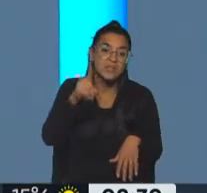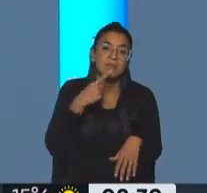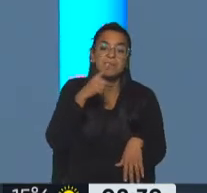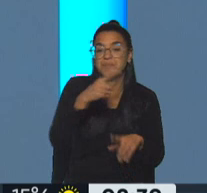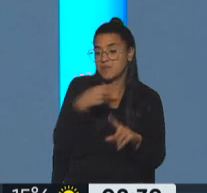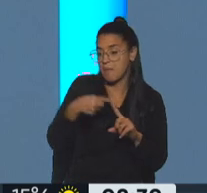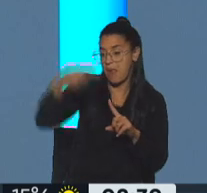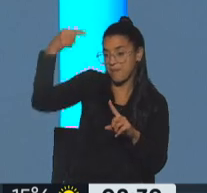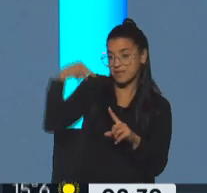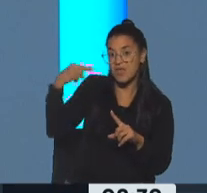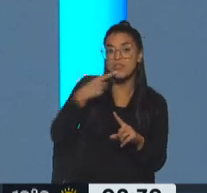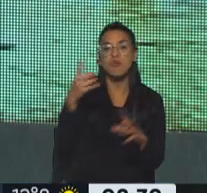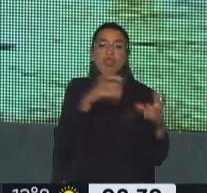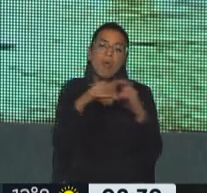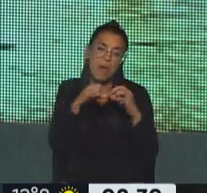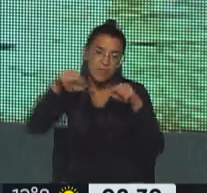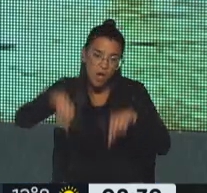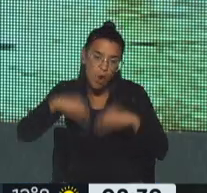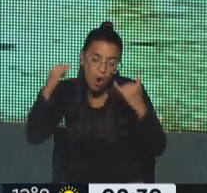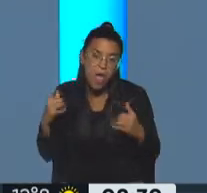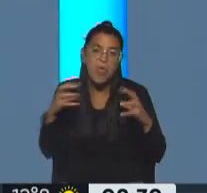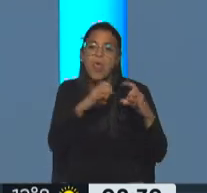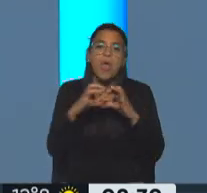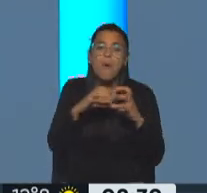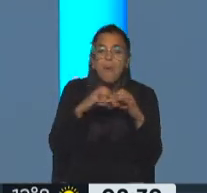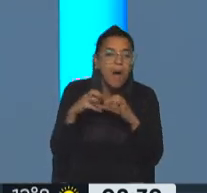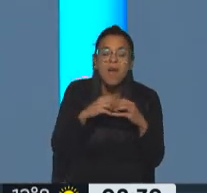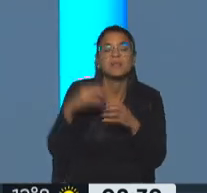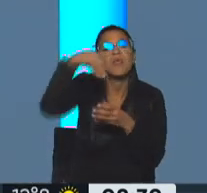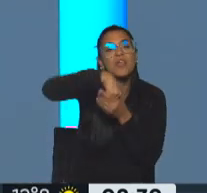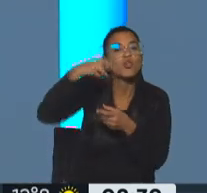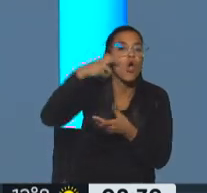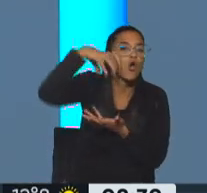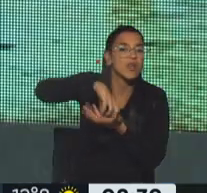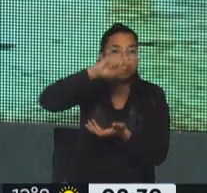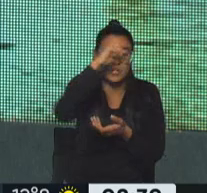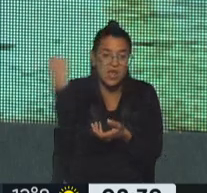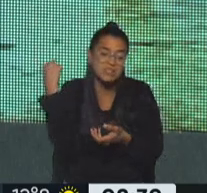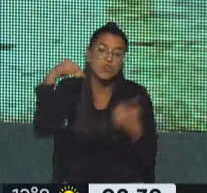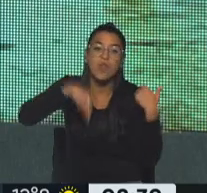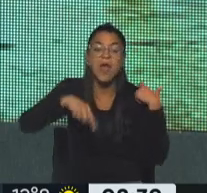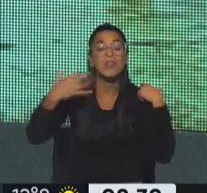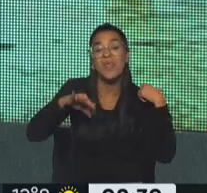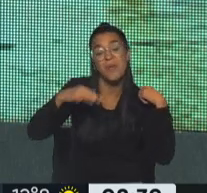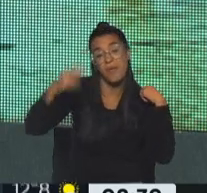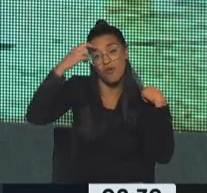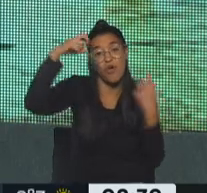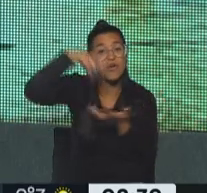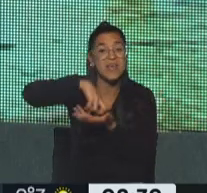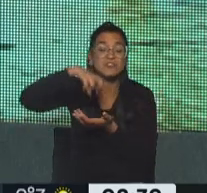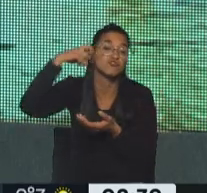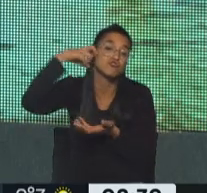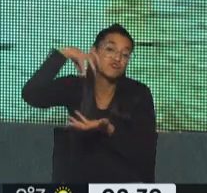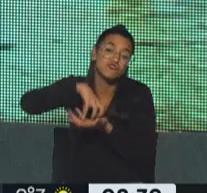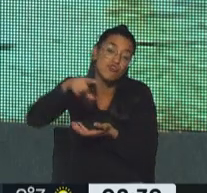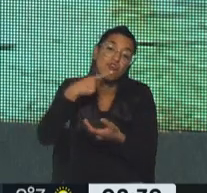la semana pasada, bueno, es un debate que se está dando, es un debate que tiene que darse en el Congreso Nacional. Claro, es un debate que se tiene que dar en el Congreso Nacional, no puede ser por